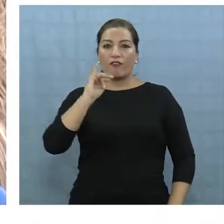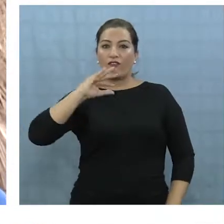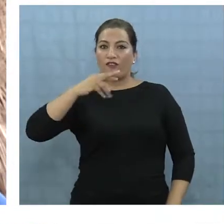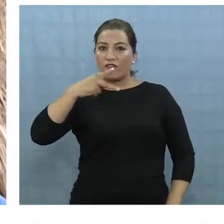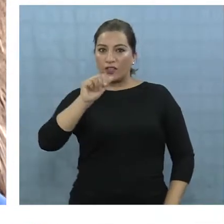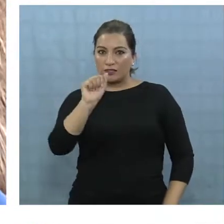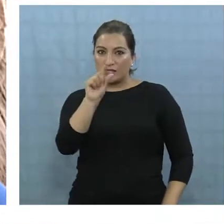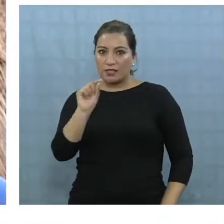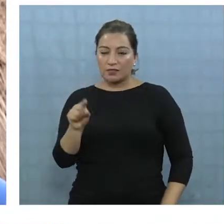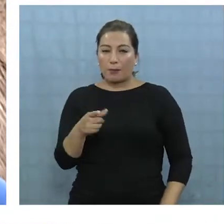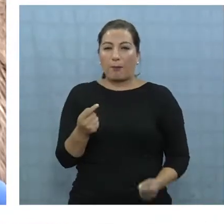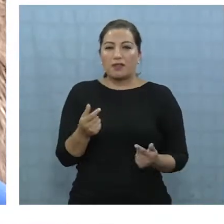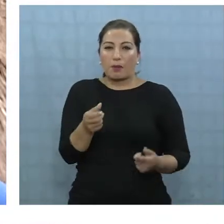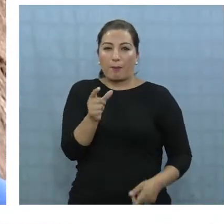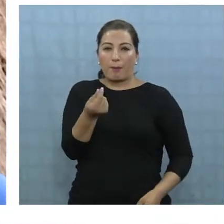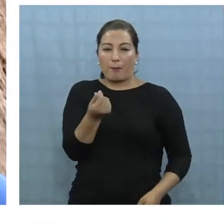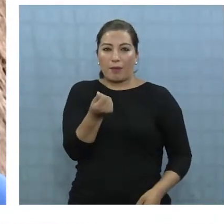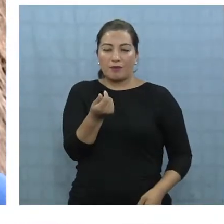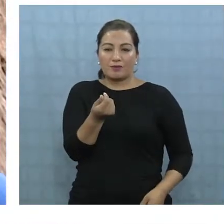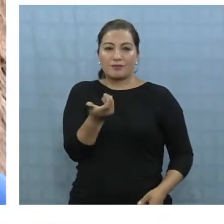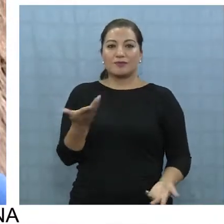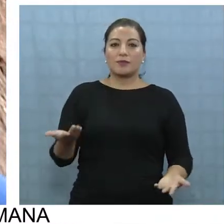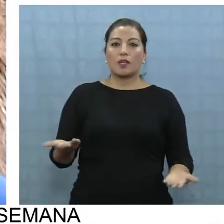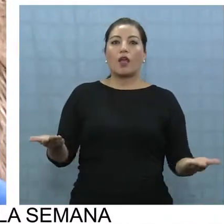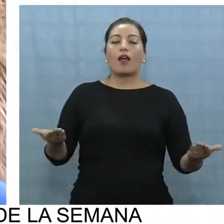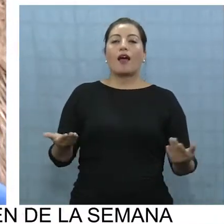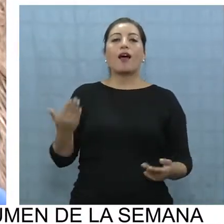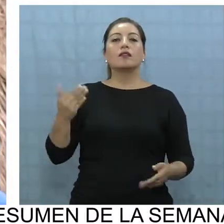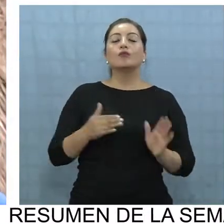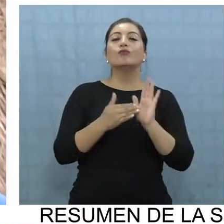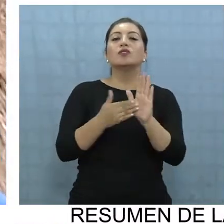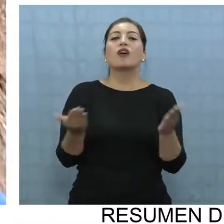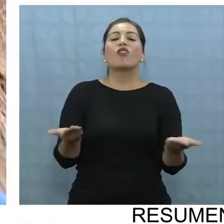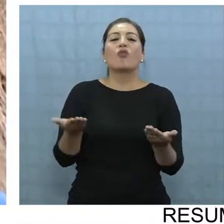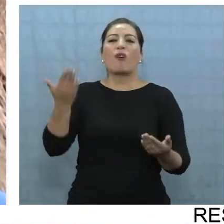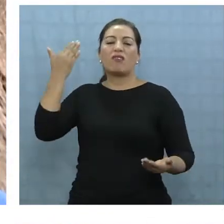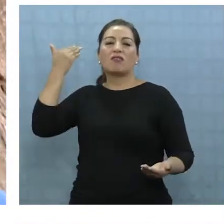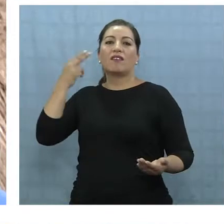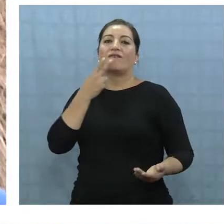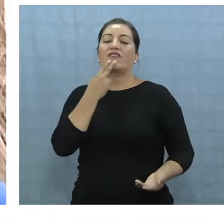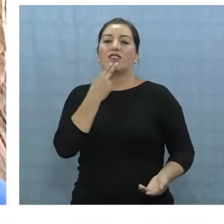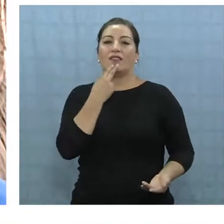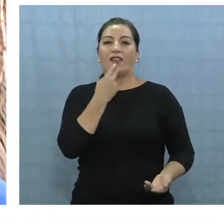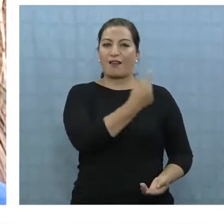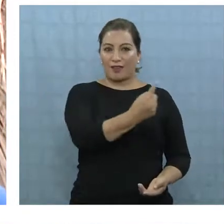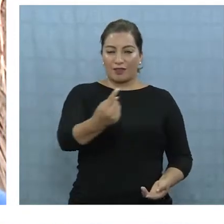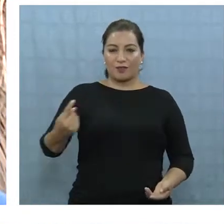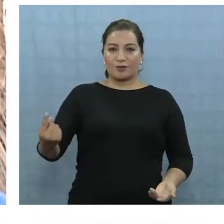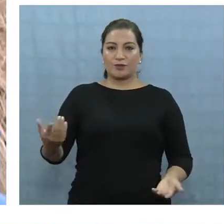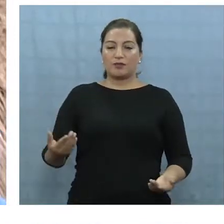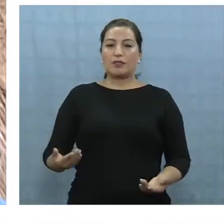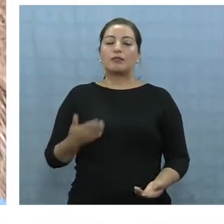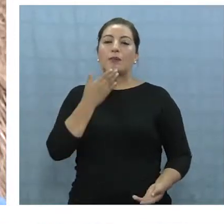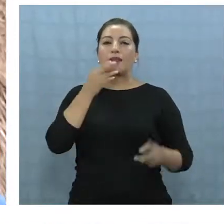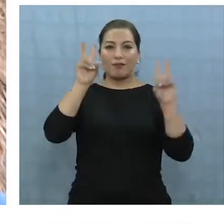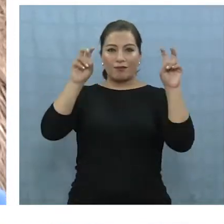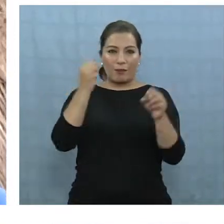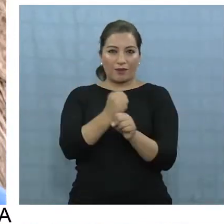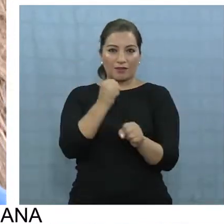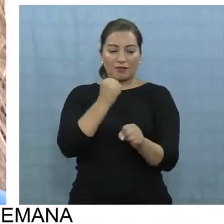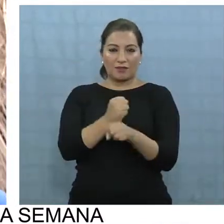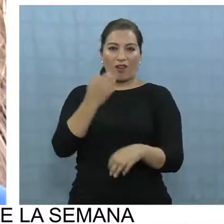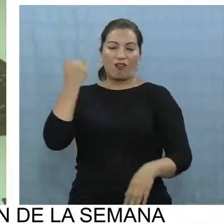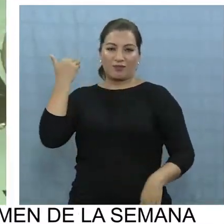tenemos bosquejados cómo era la vida en ese entonces, las condiciones laborales,